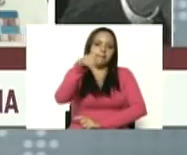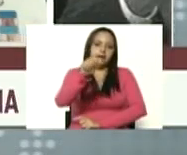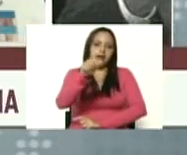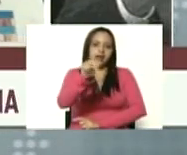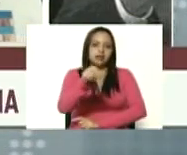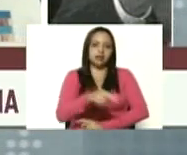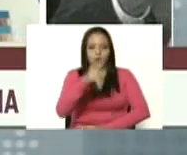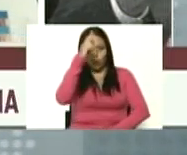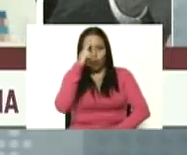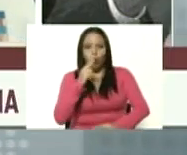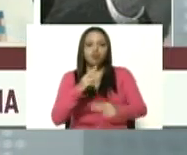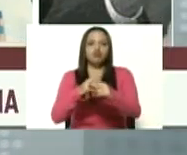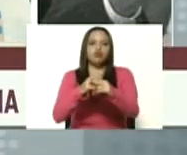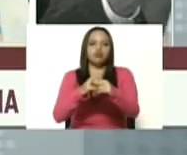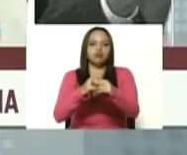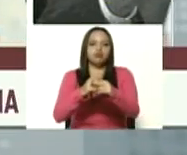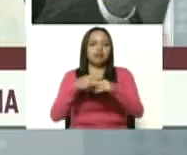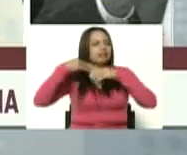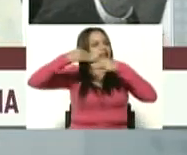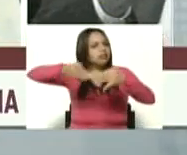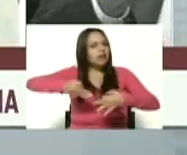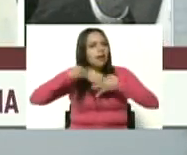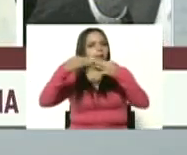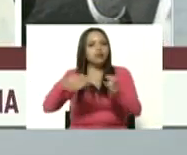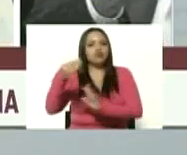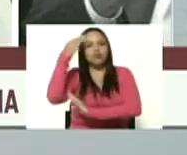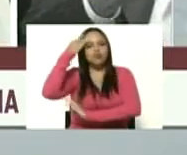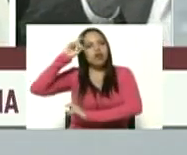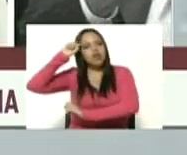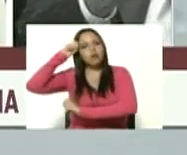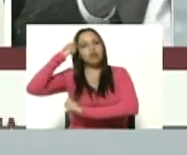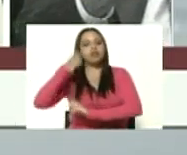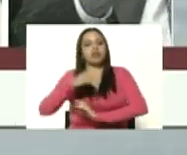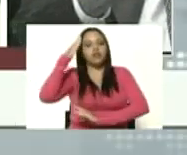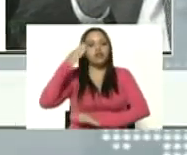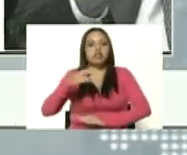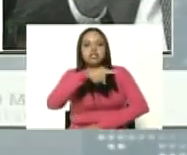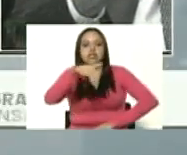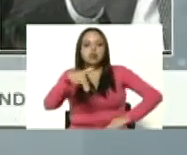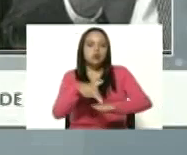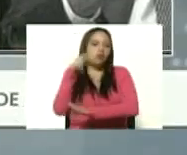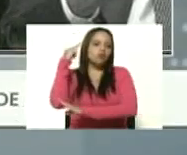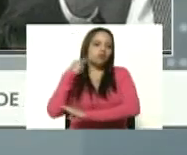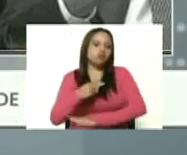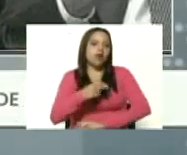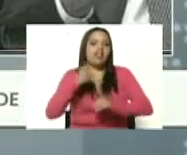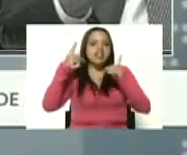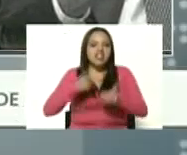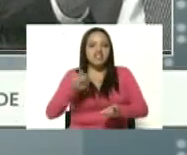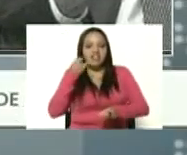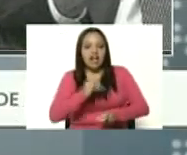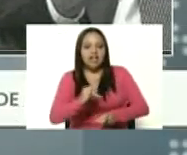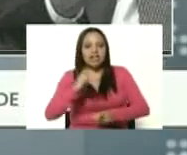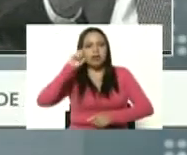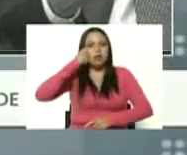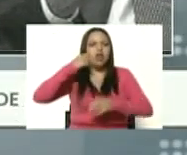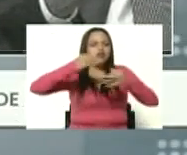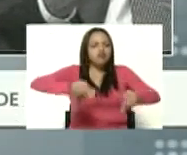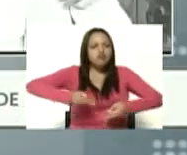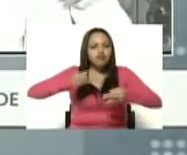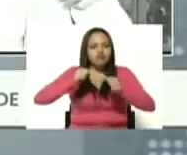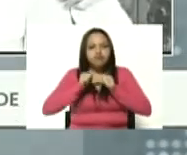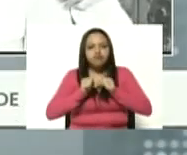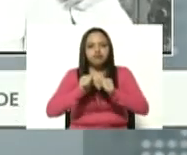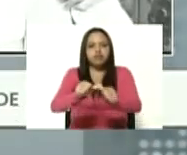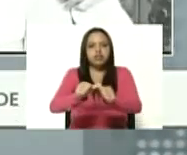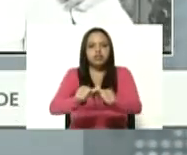honor eterno a su memoria, y la Fuerza Armada Nacional Bolivariana, debe recordarlo de manera permanente,